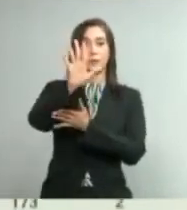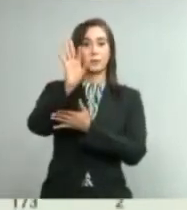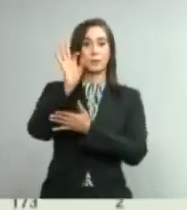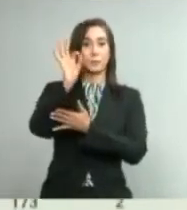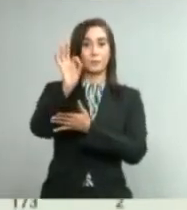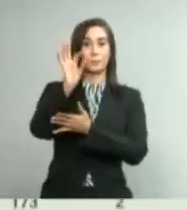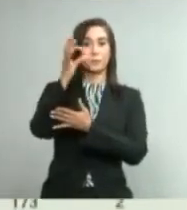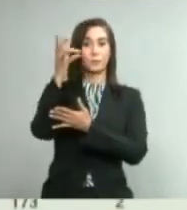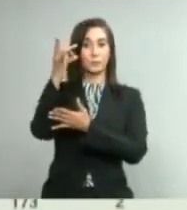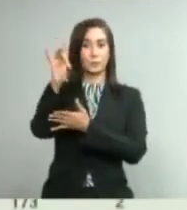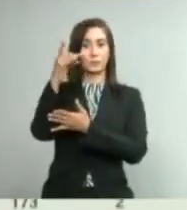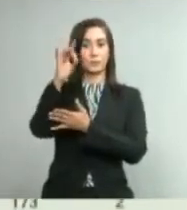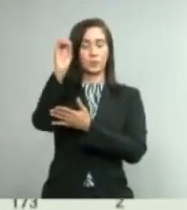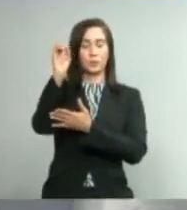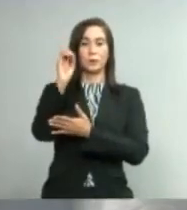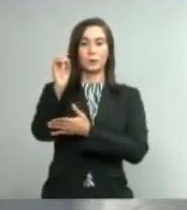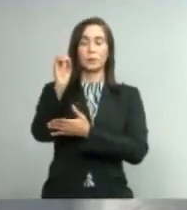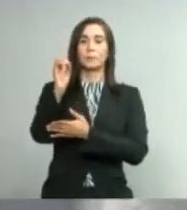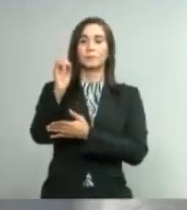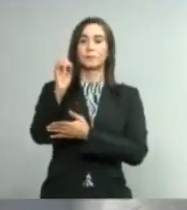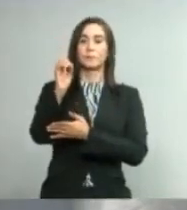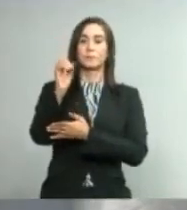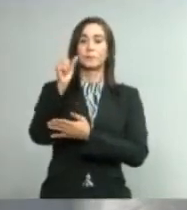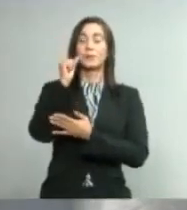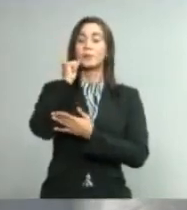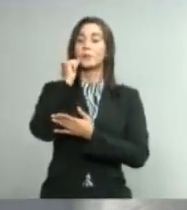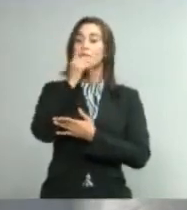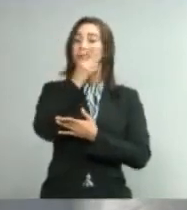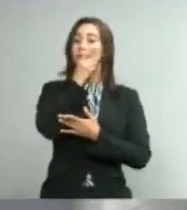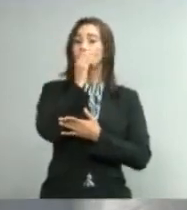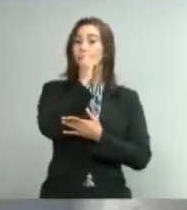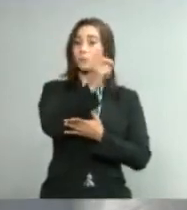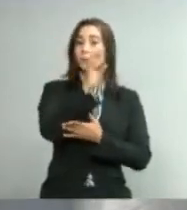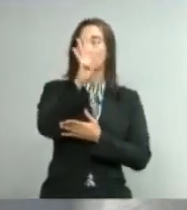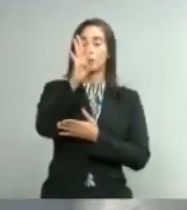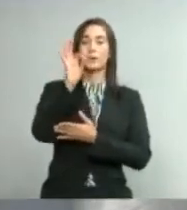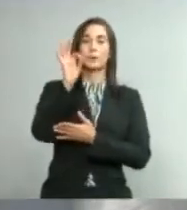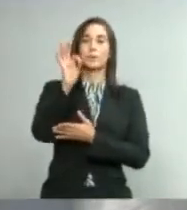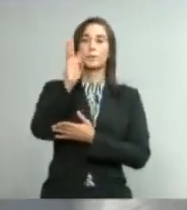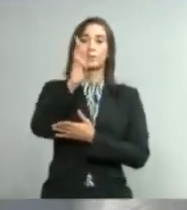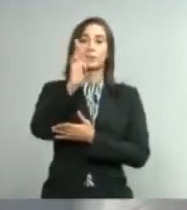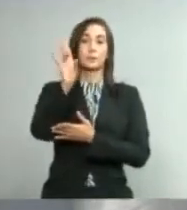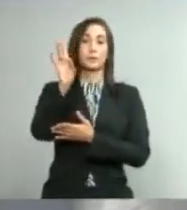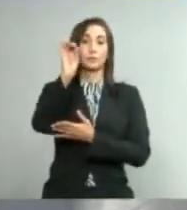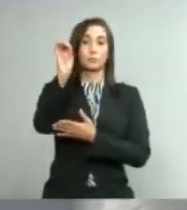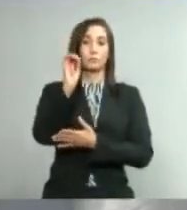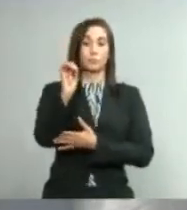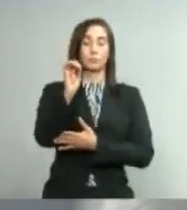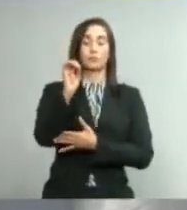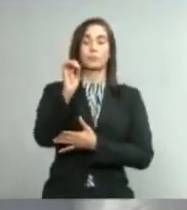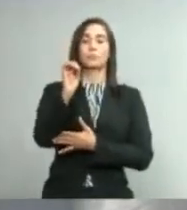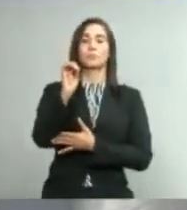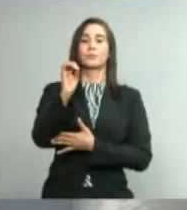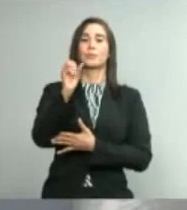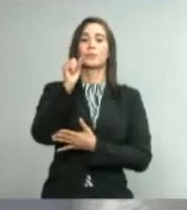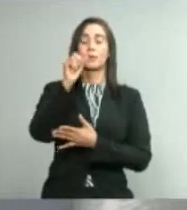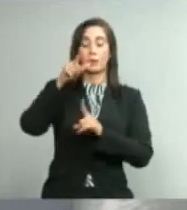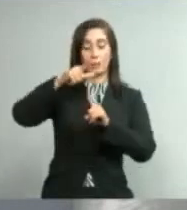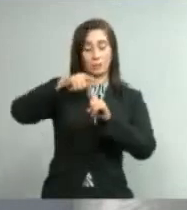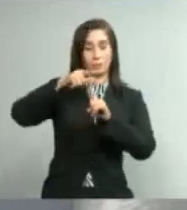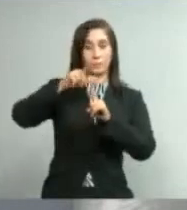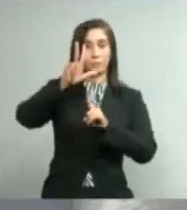.18%, Santo Domingo Norte 4.67%, San